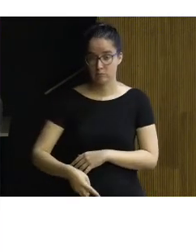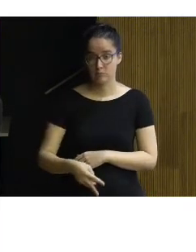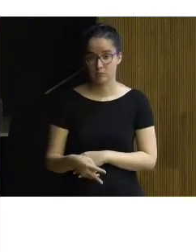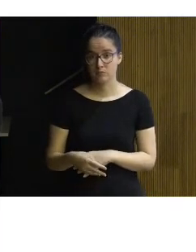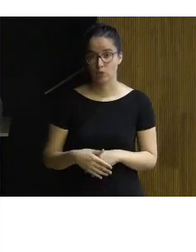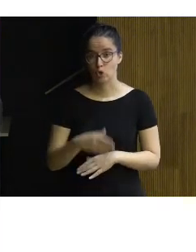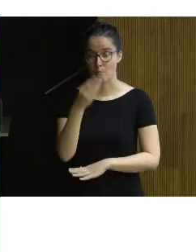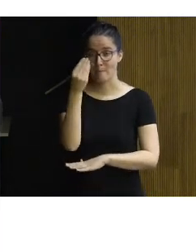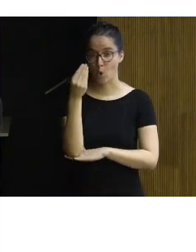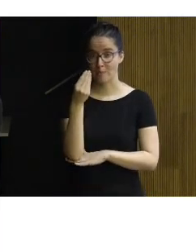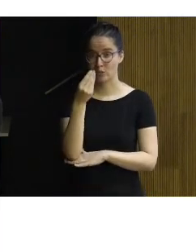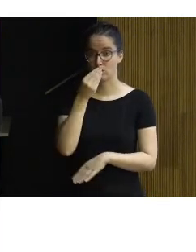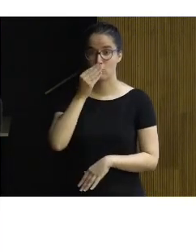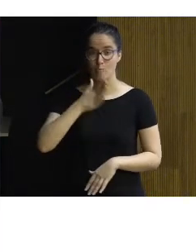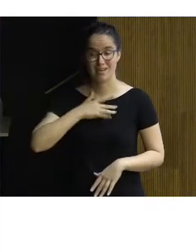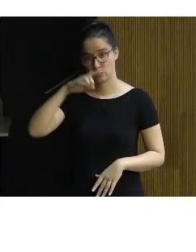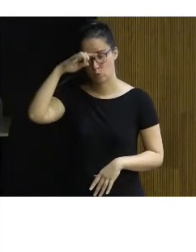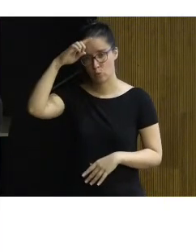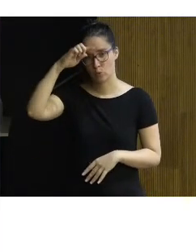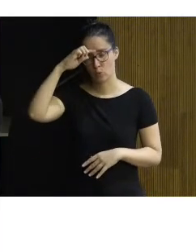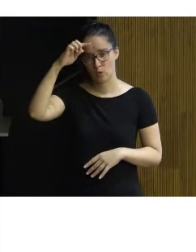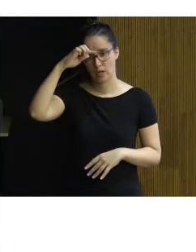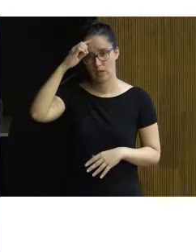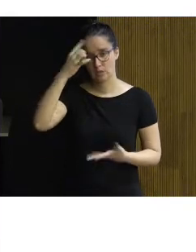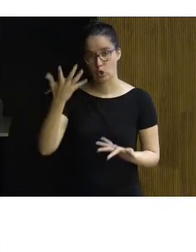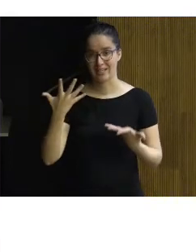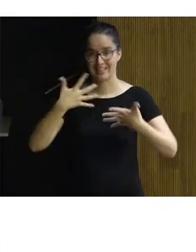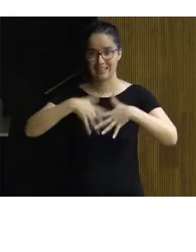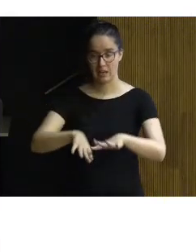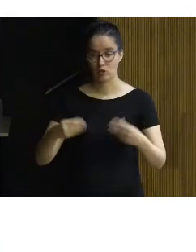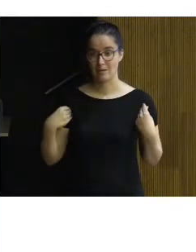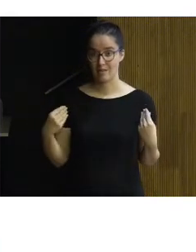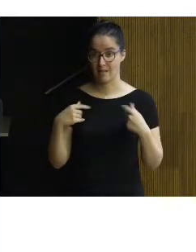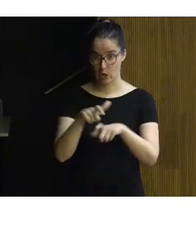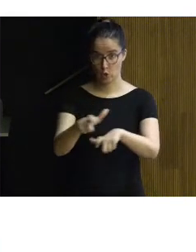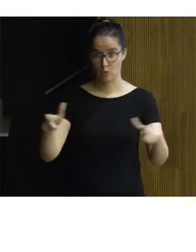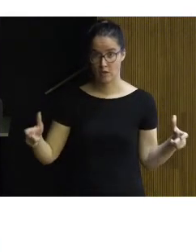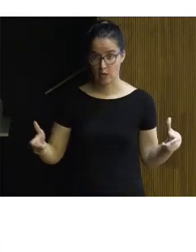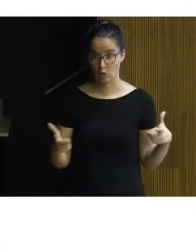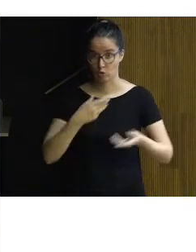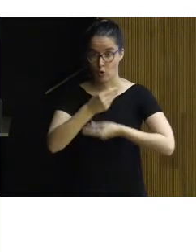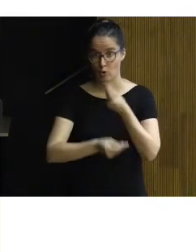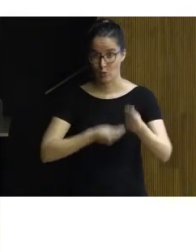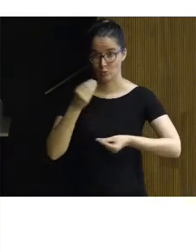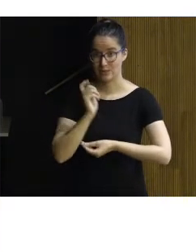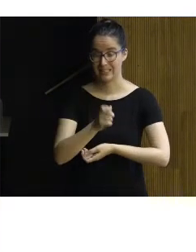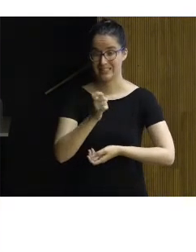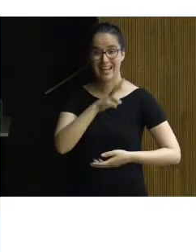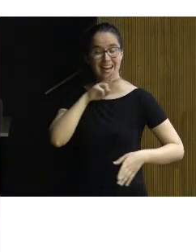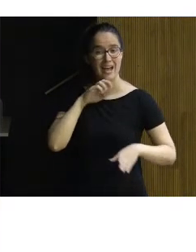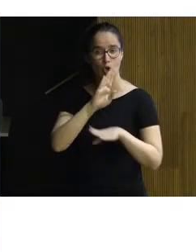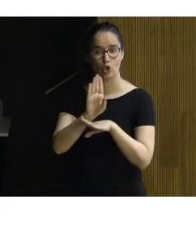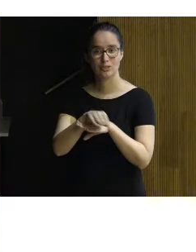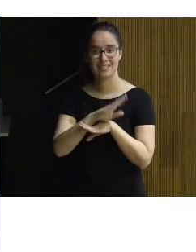los monumentos, los bienes culturales son integrados en la vida de los ciudadanos con usos, la conservación